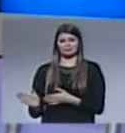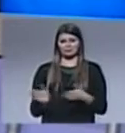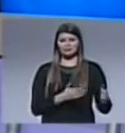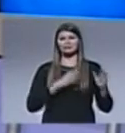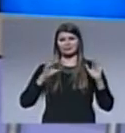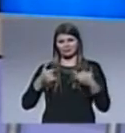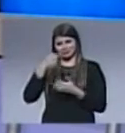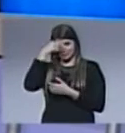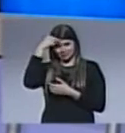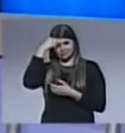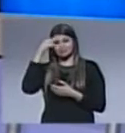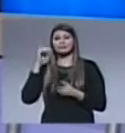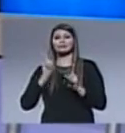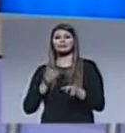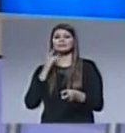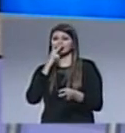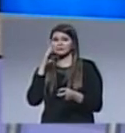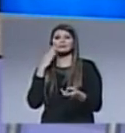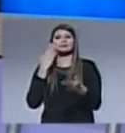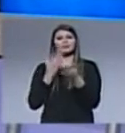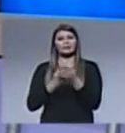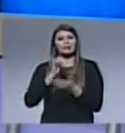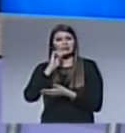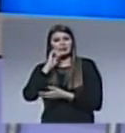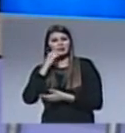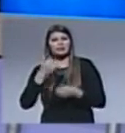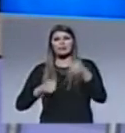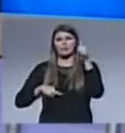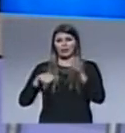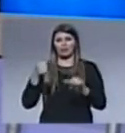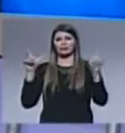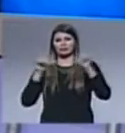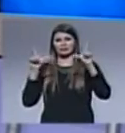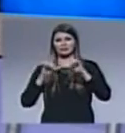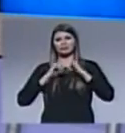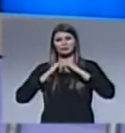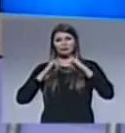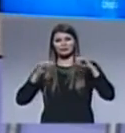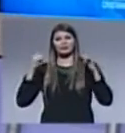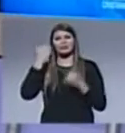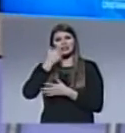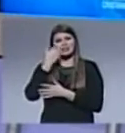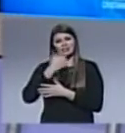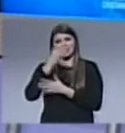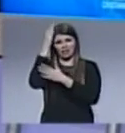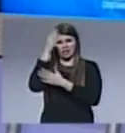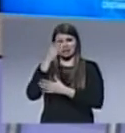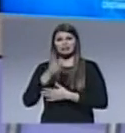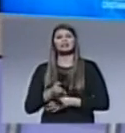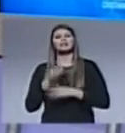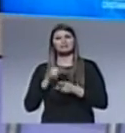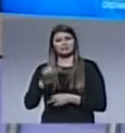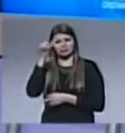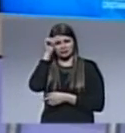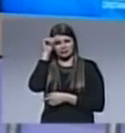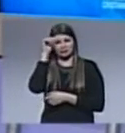ya es costumbre, continuación te queremos mostrar los mejores momentos del programa que está impactando todos los hogares de nuestro país con lo que tiene que